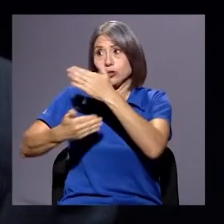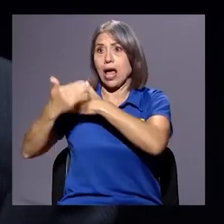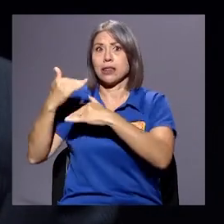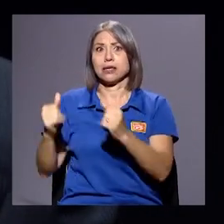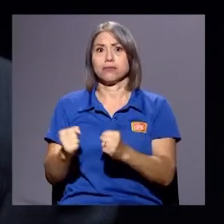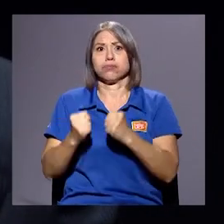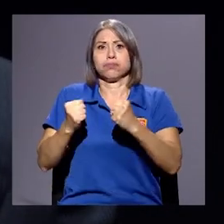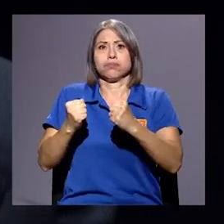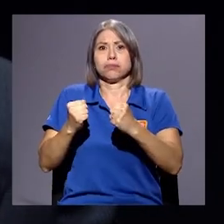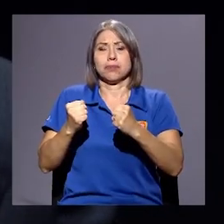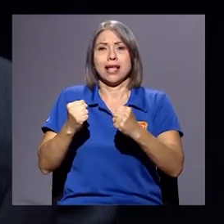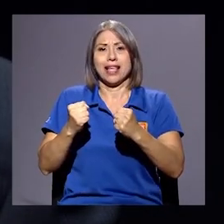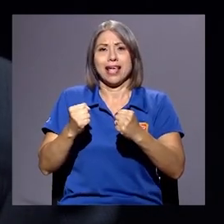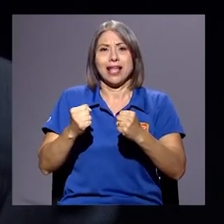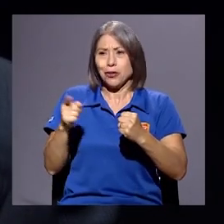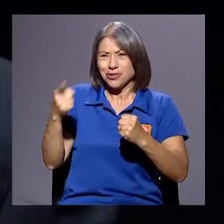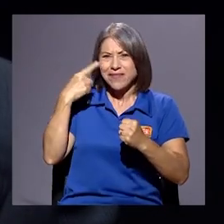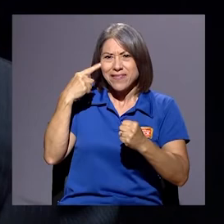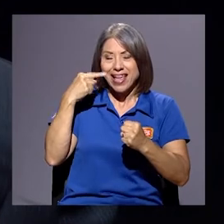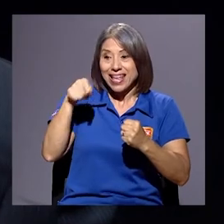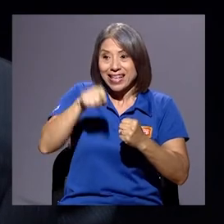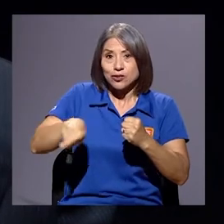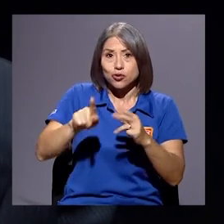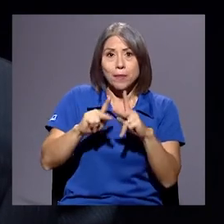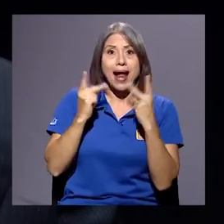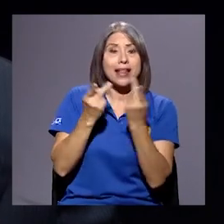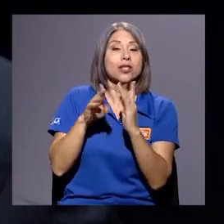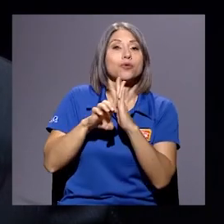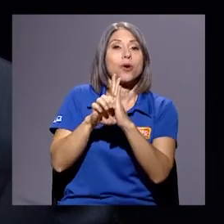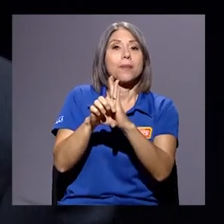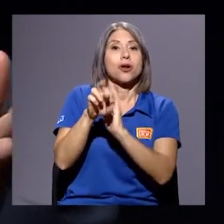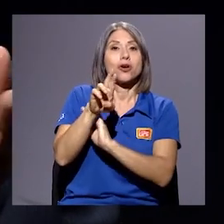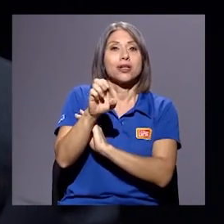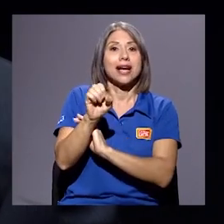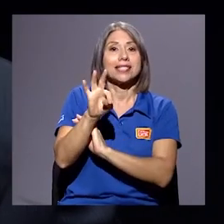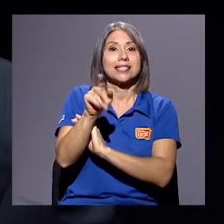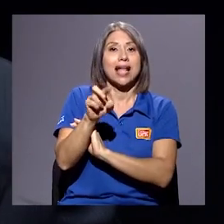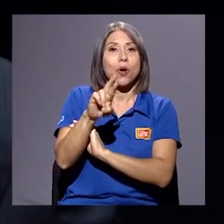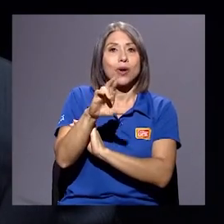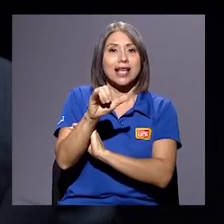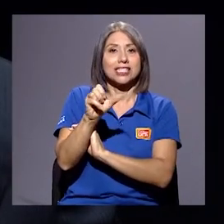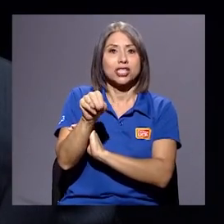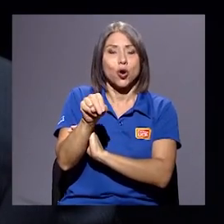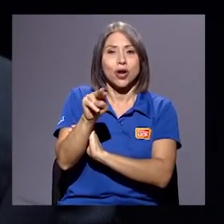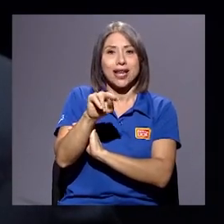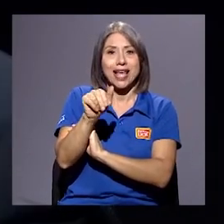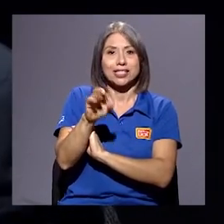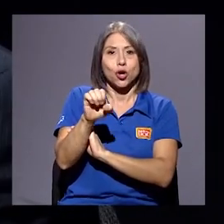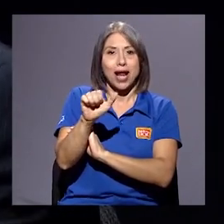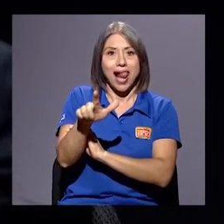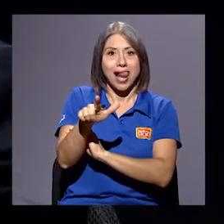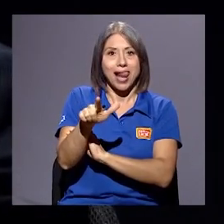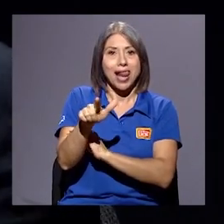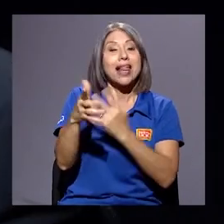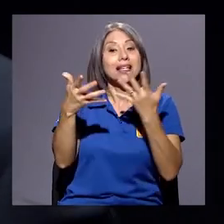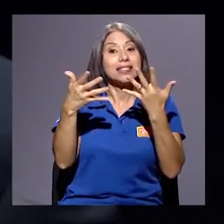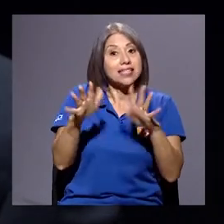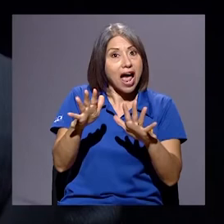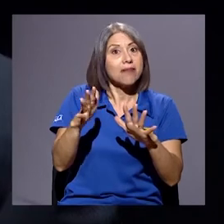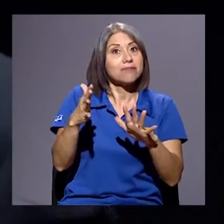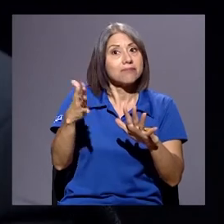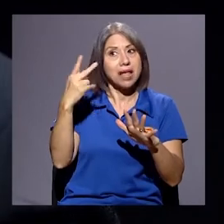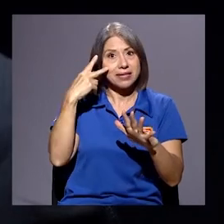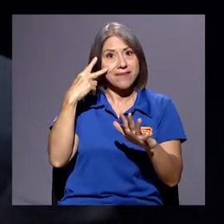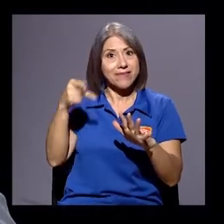estos partidos al estilo de Restauración Nacional, bueno, ya está dividido. Así es. Se está formando, ¿verdad?,